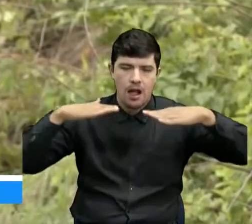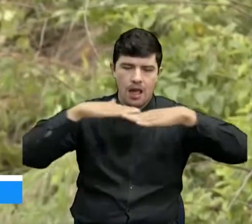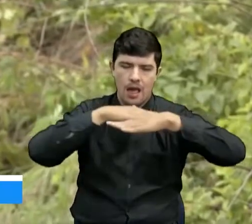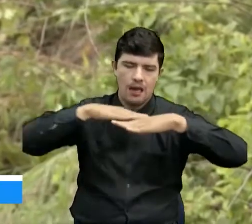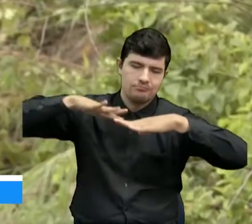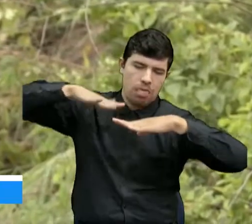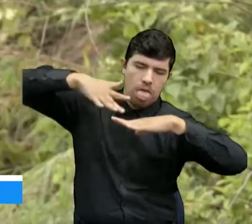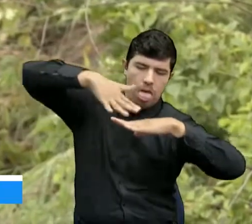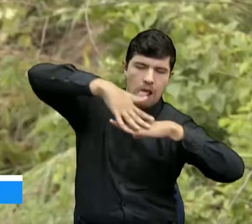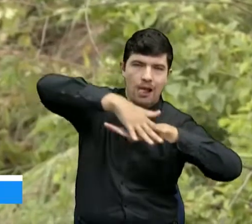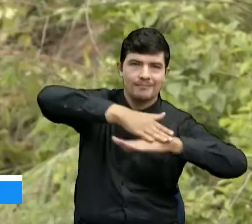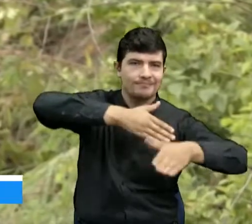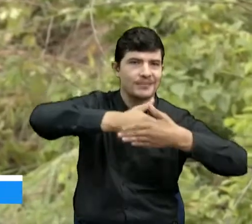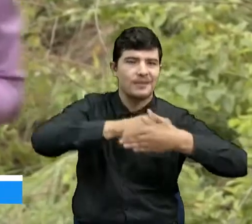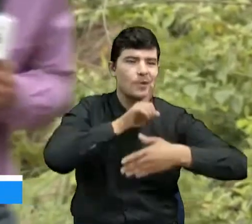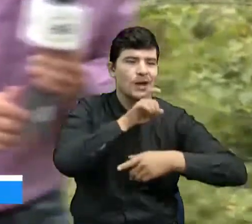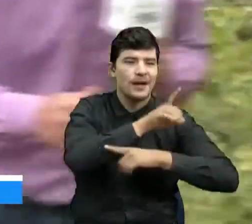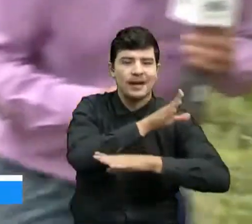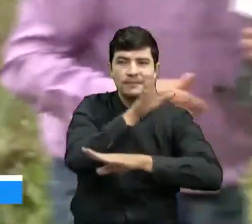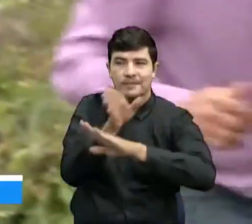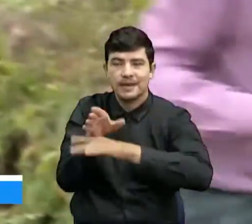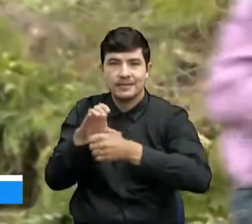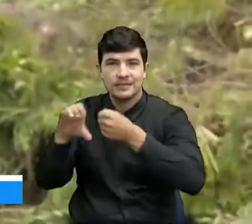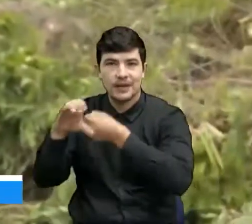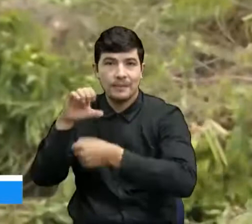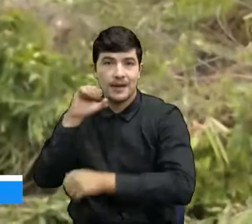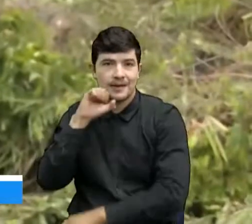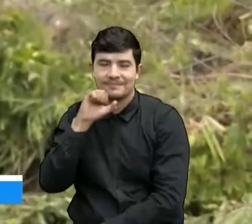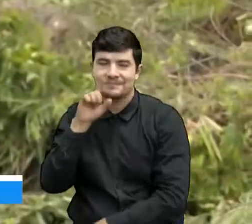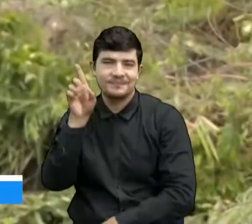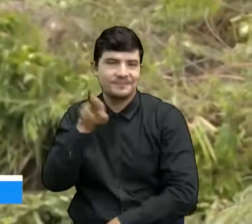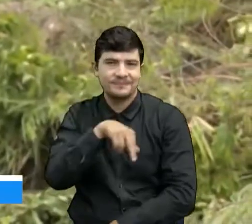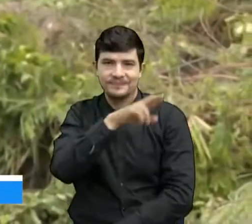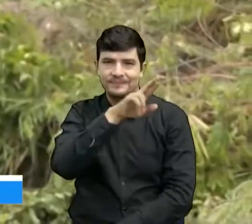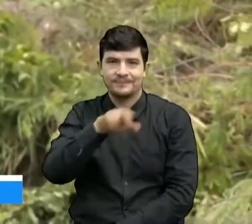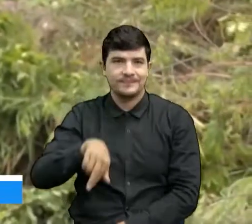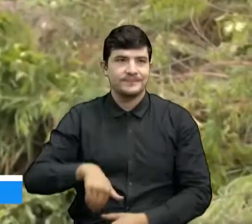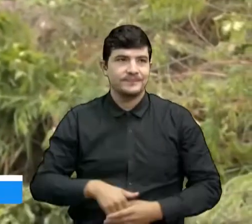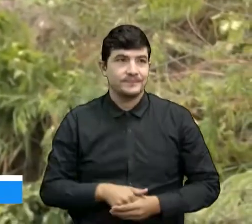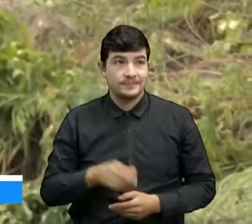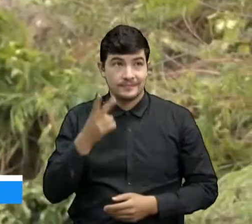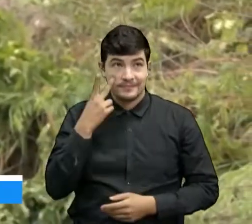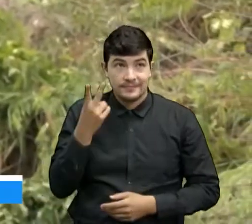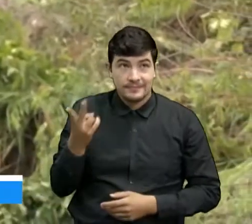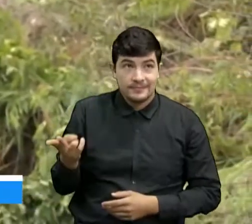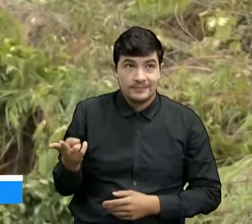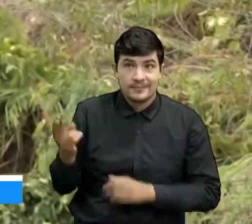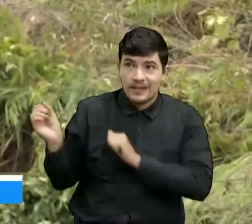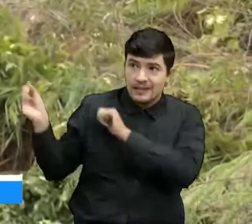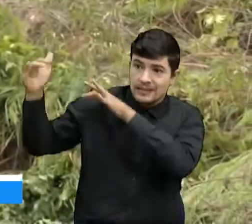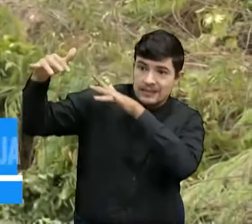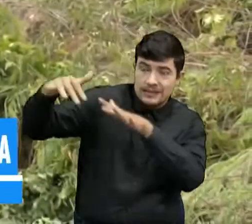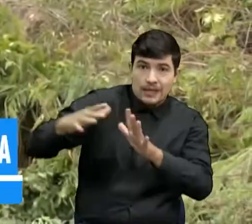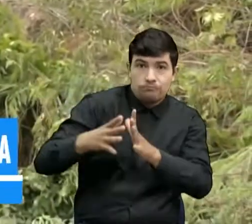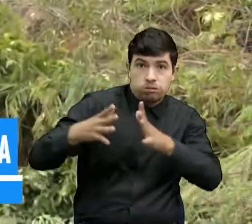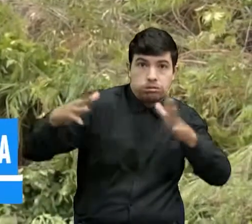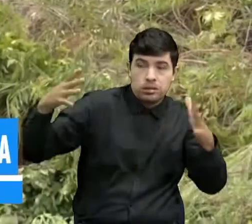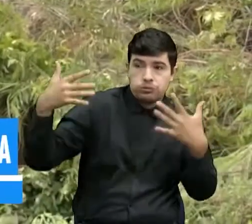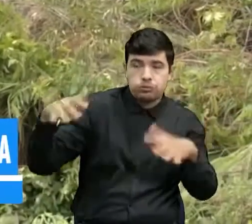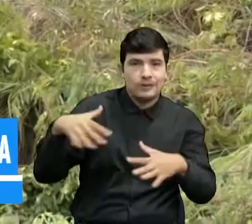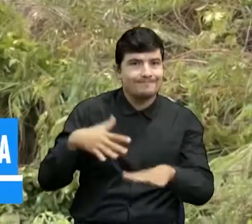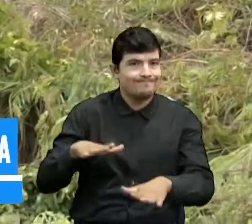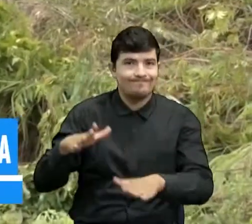con el Magdalena. A medio como podemos observar a mi espalda se encuentran los deslizamientos de tierra grandes. Está totalmente